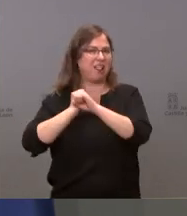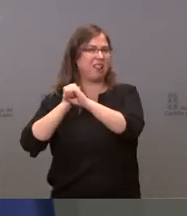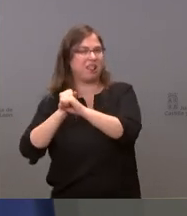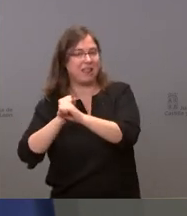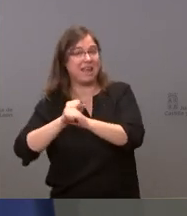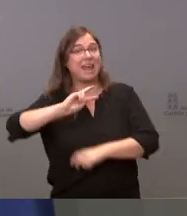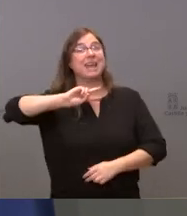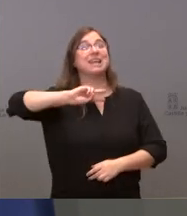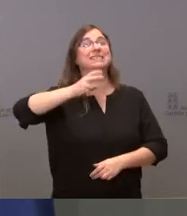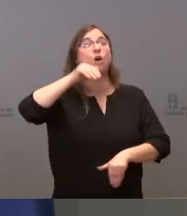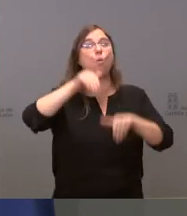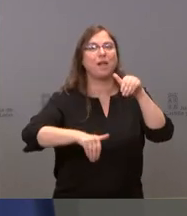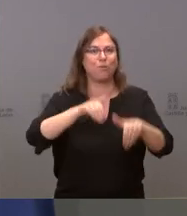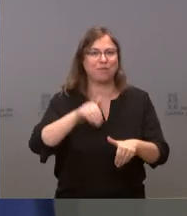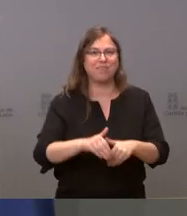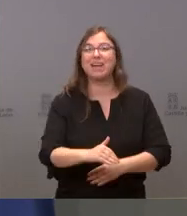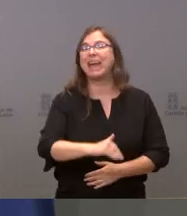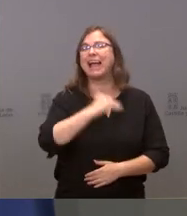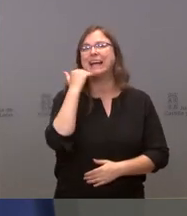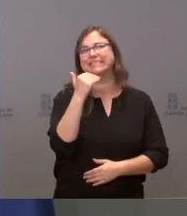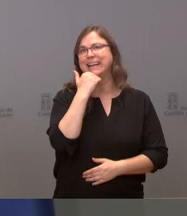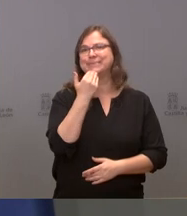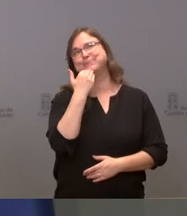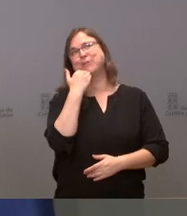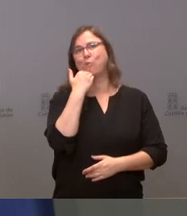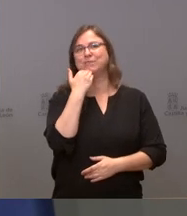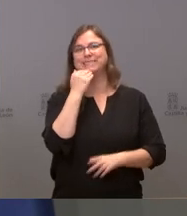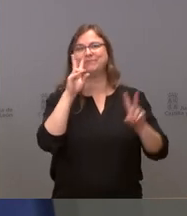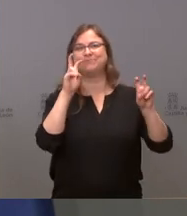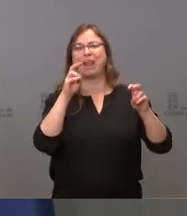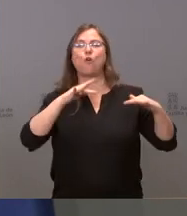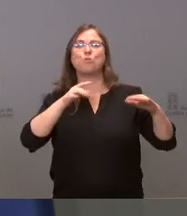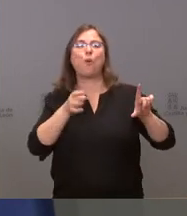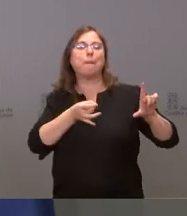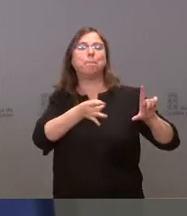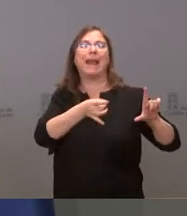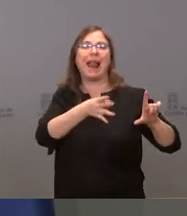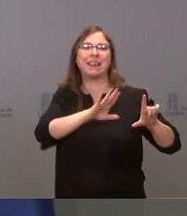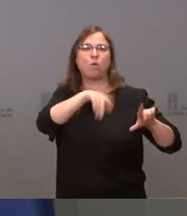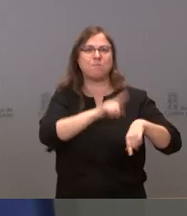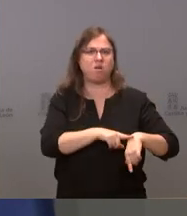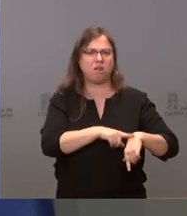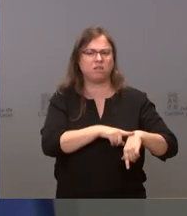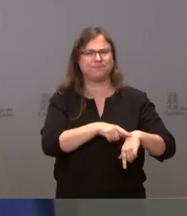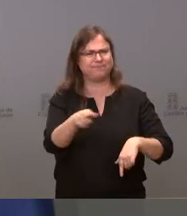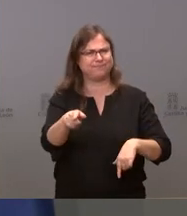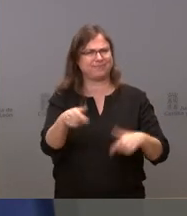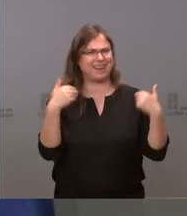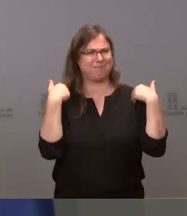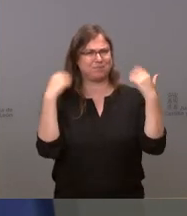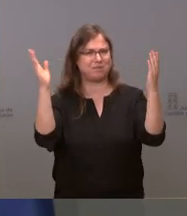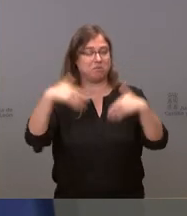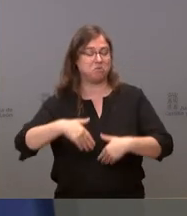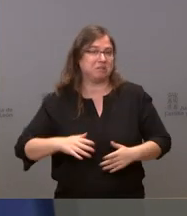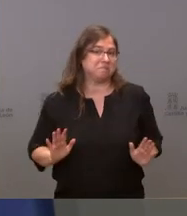segunda votación porque, vamos, tiene que ir prácticamente a los penaltis. Pues, hombre, es un poquito irresponsable, es lo menos que puedo